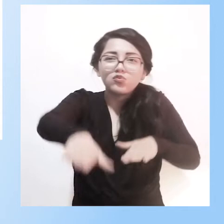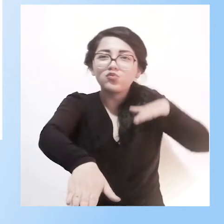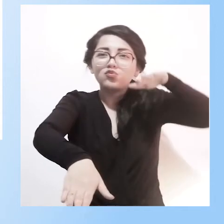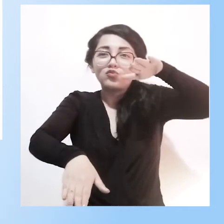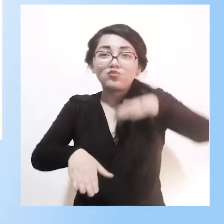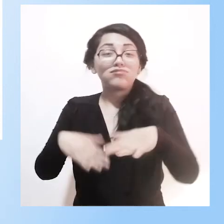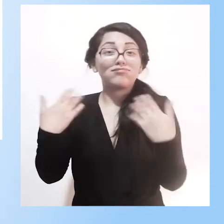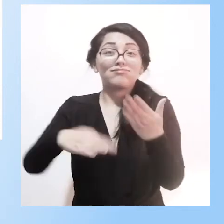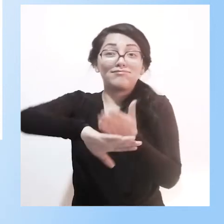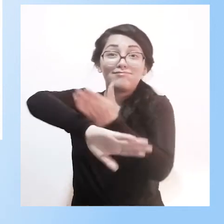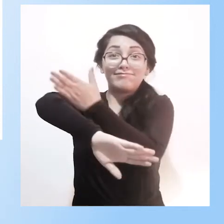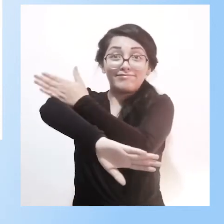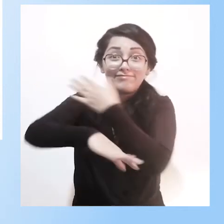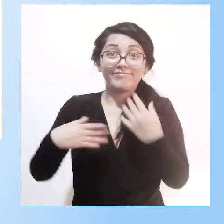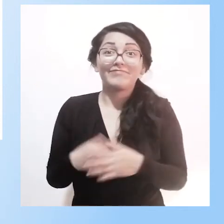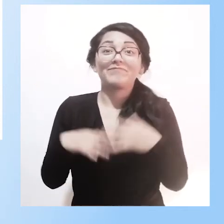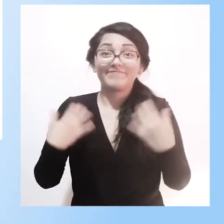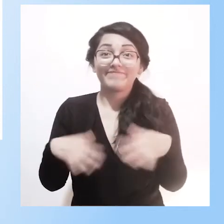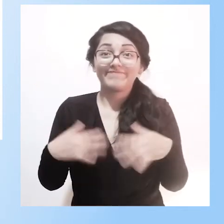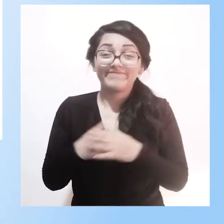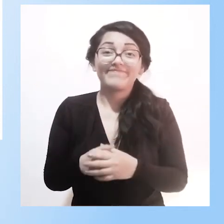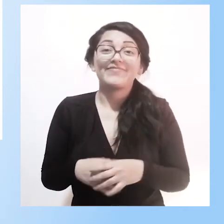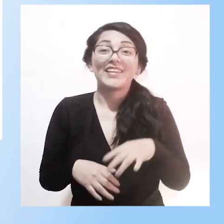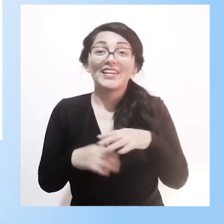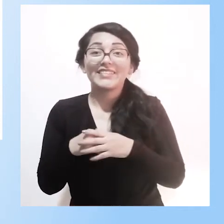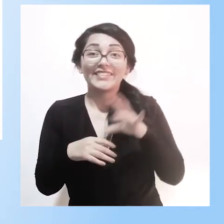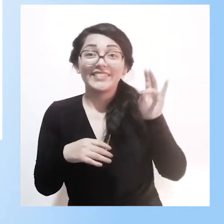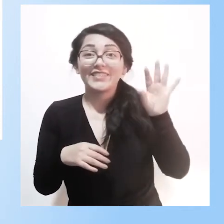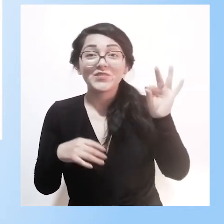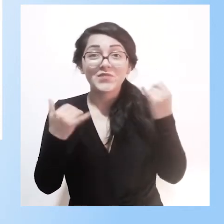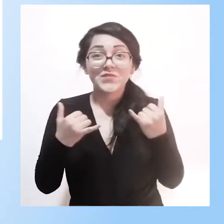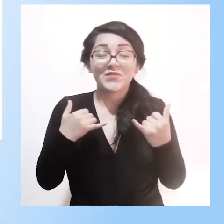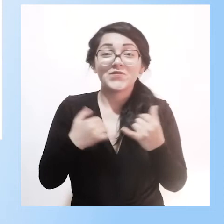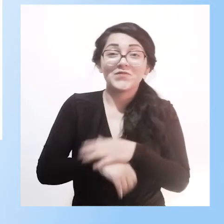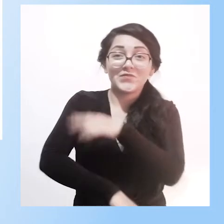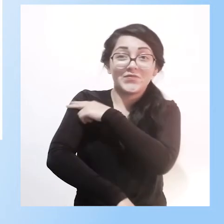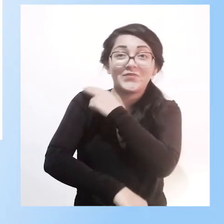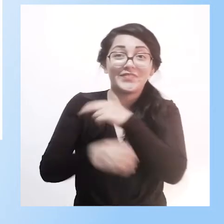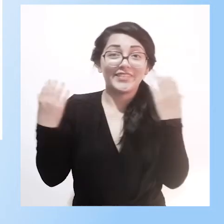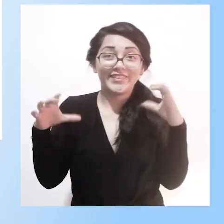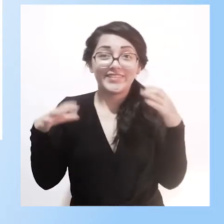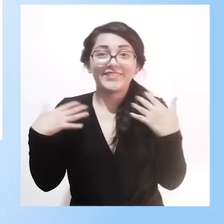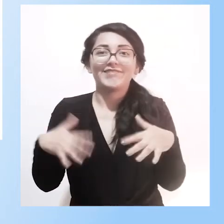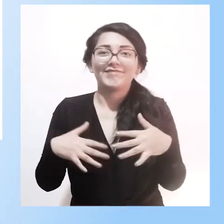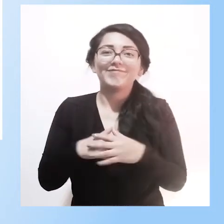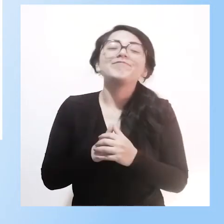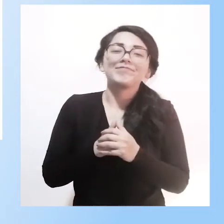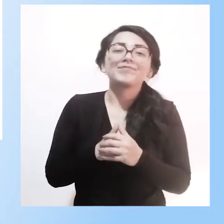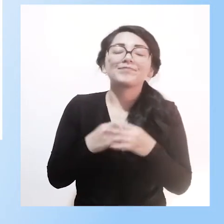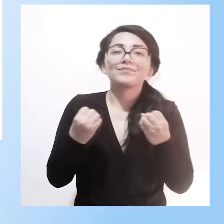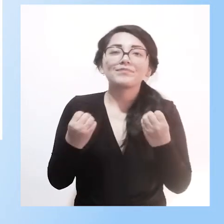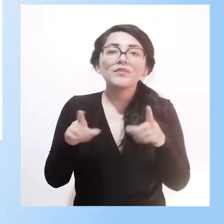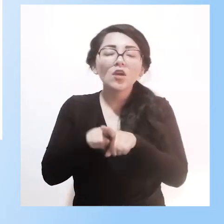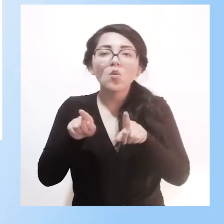51 establecimientos, 68, 79 y 79 actualmente en este año. En cuanto a la sensibilización